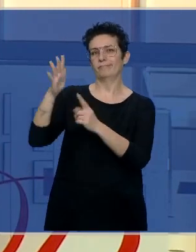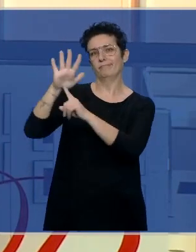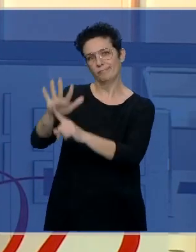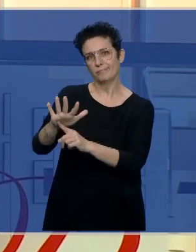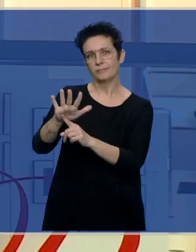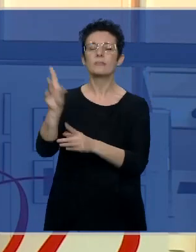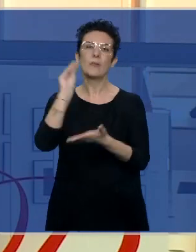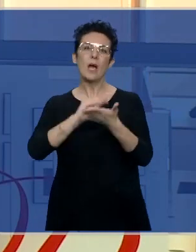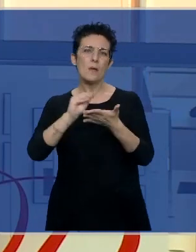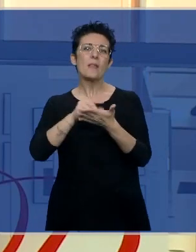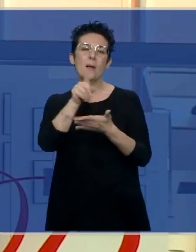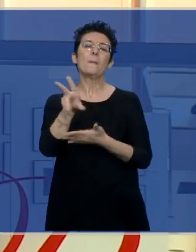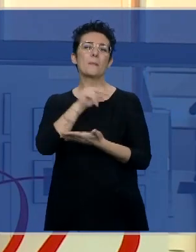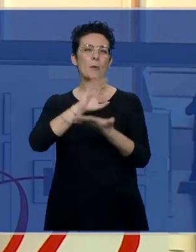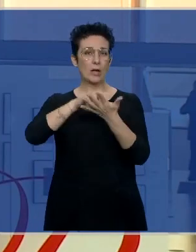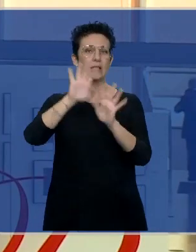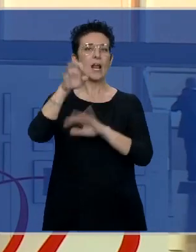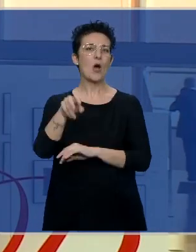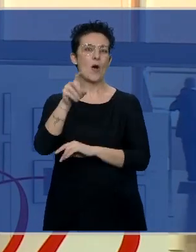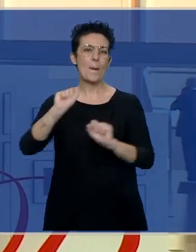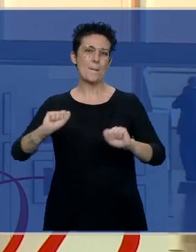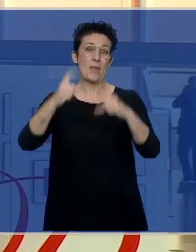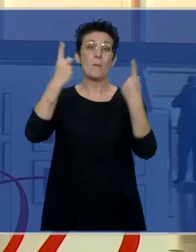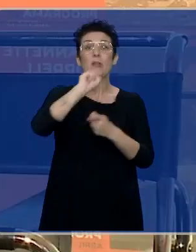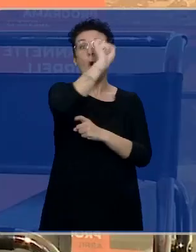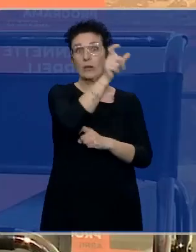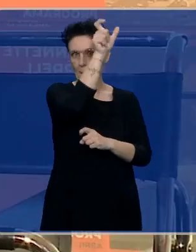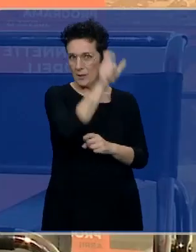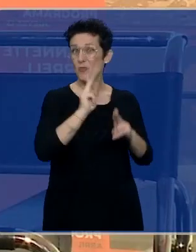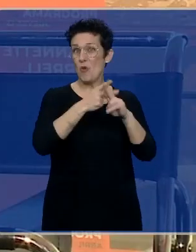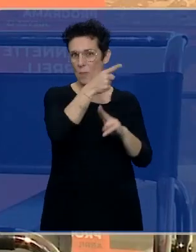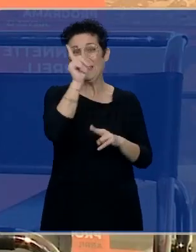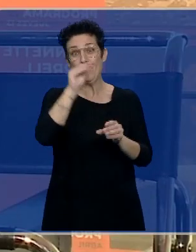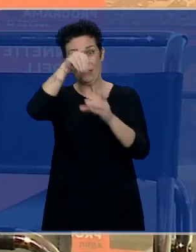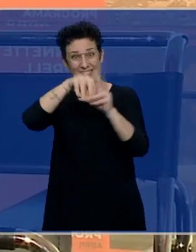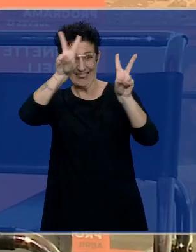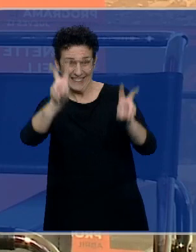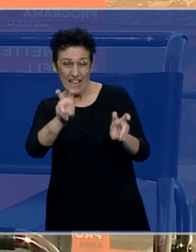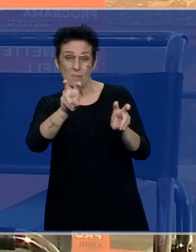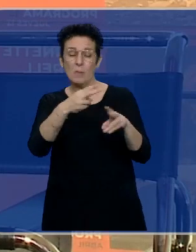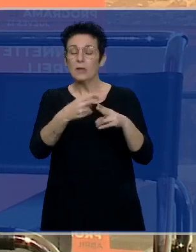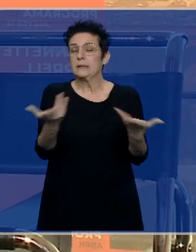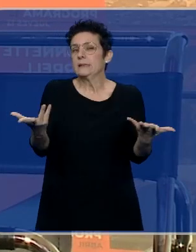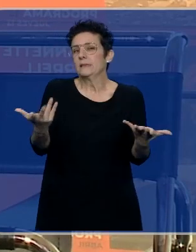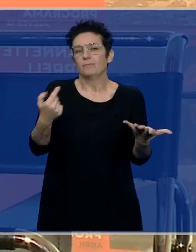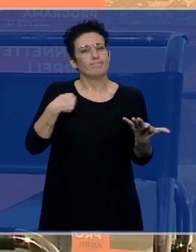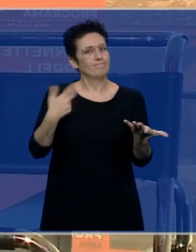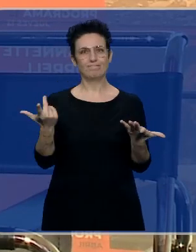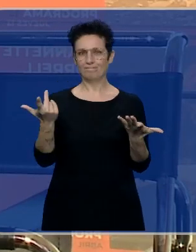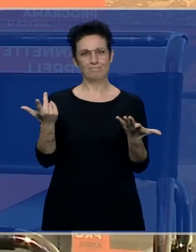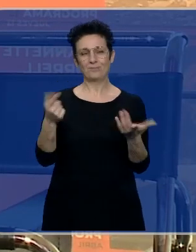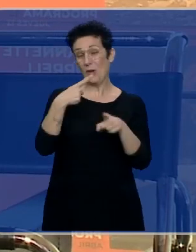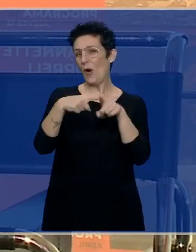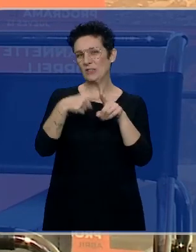es un premio de Castilla y León, de medio ambiente, o sea, que son estas cosas que dices, bueno, sí, sí,